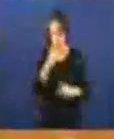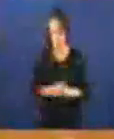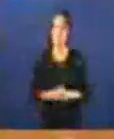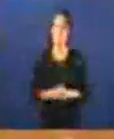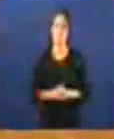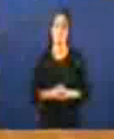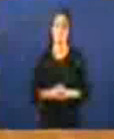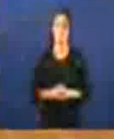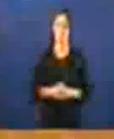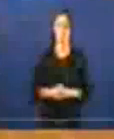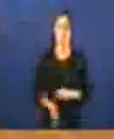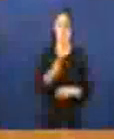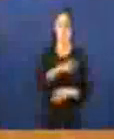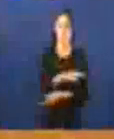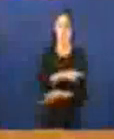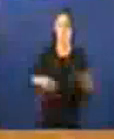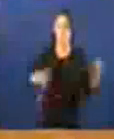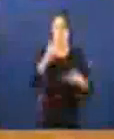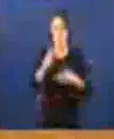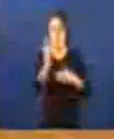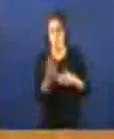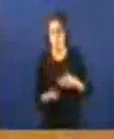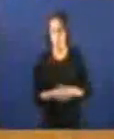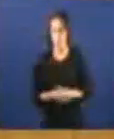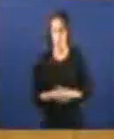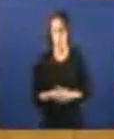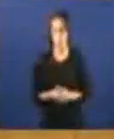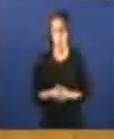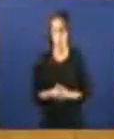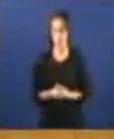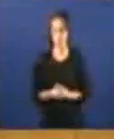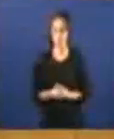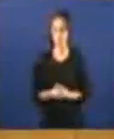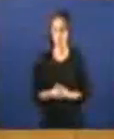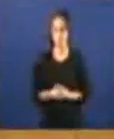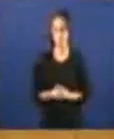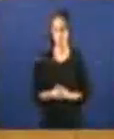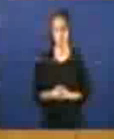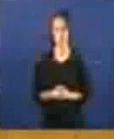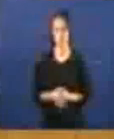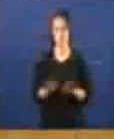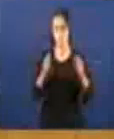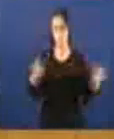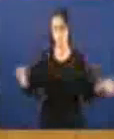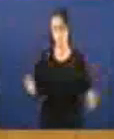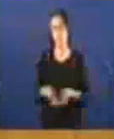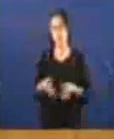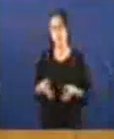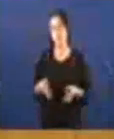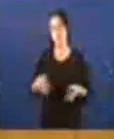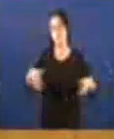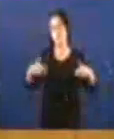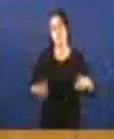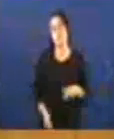como non son Galicia non pasaron un espello ven un espello e o mundo un espello. O que pasa é que os chimpancés son os seres